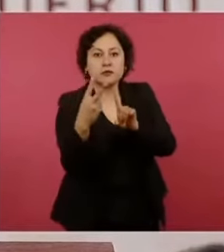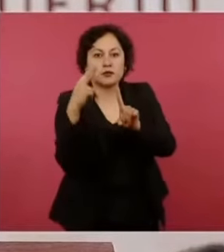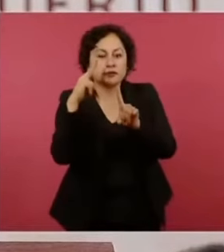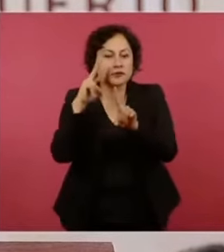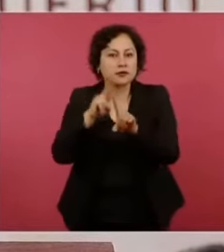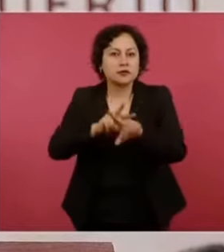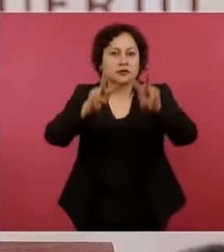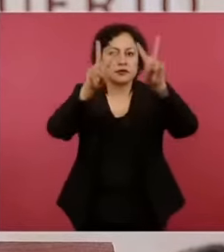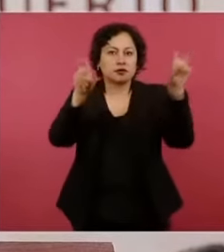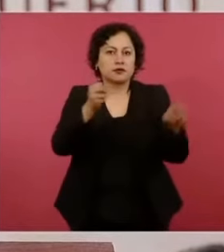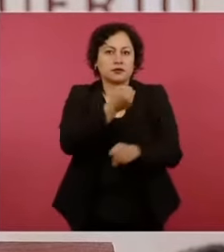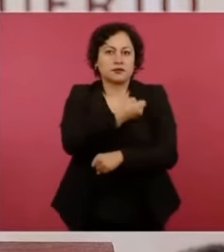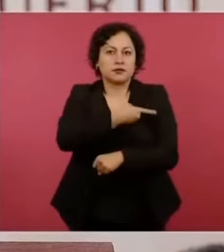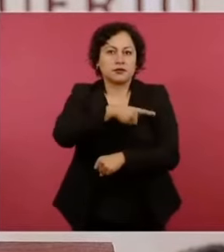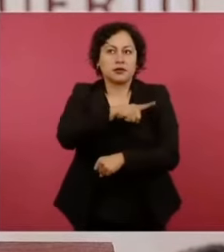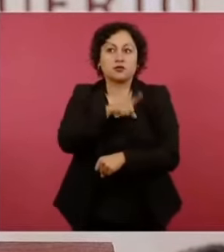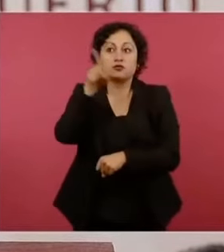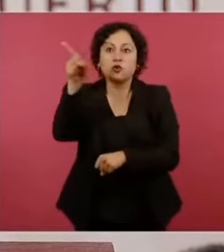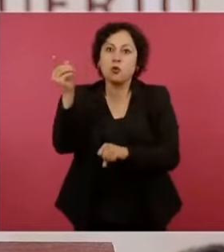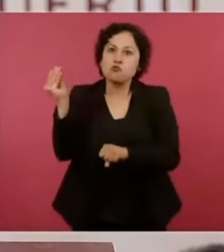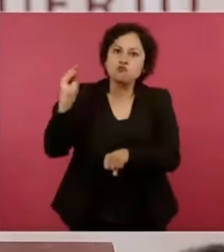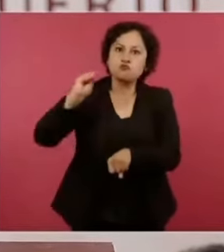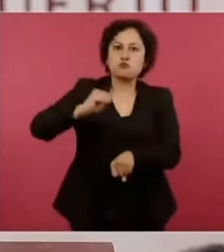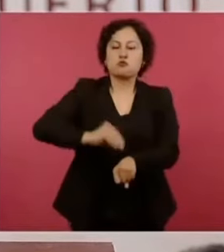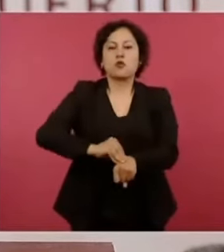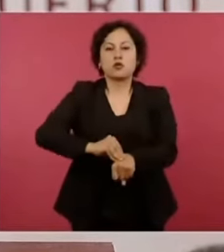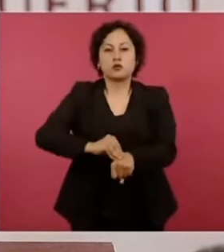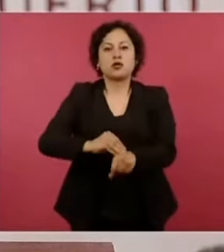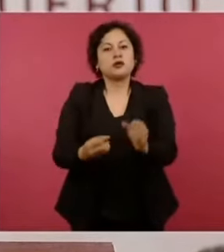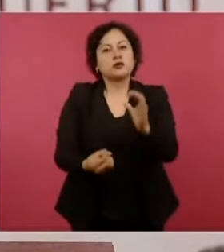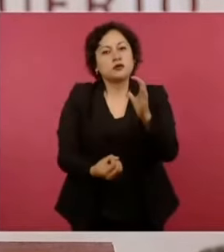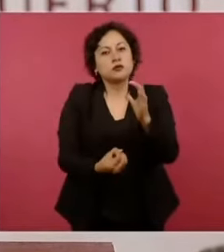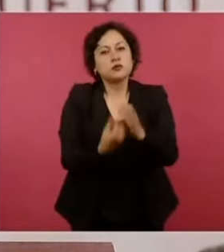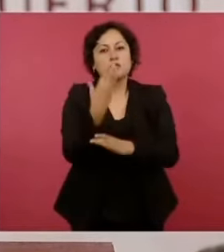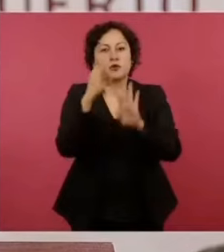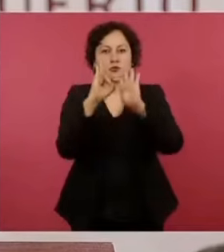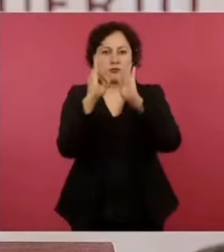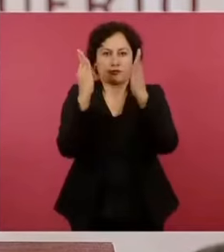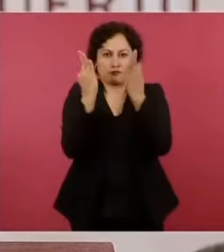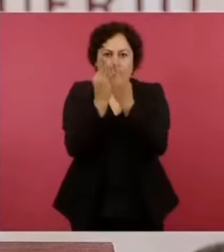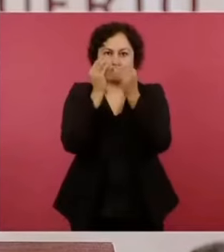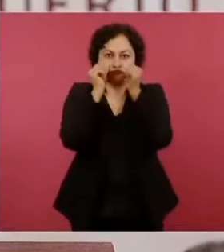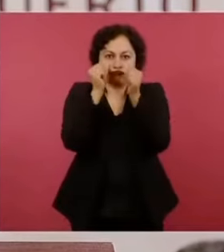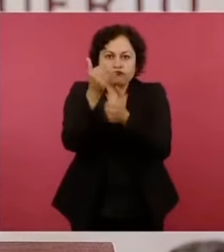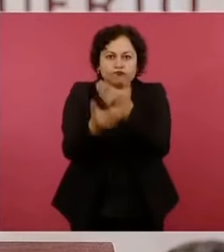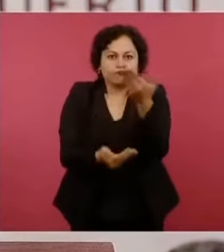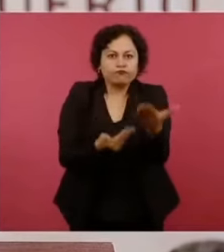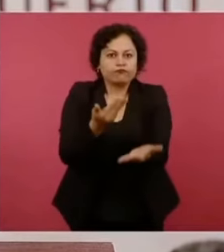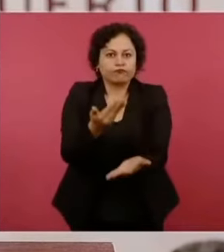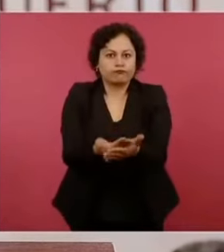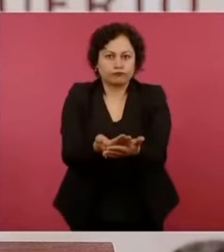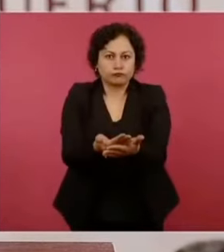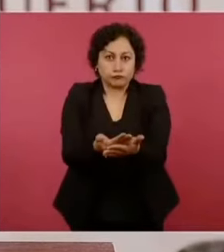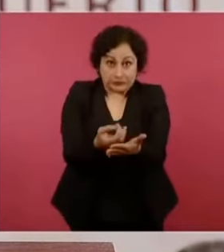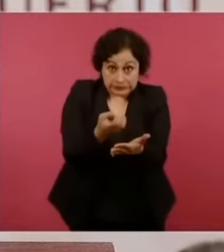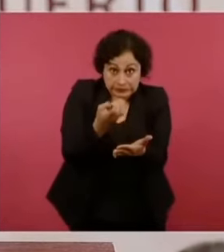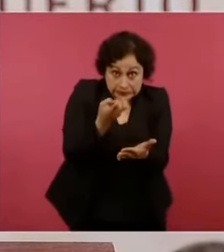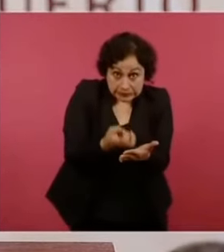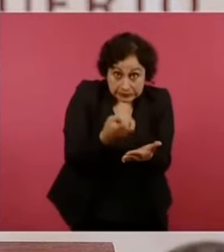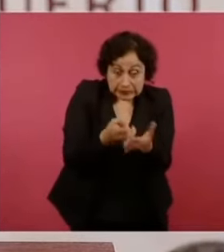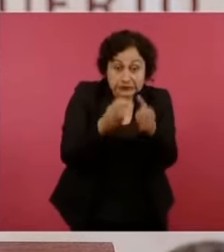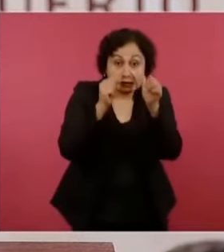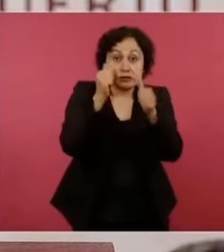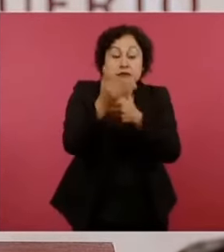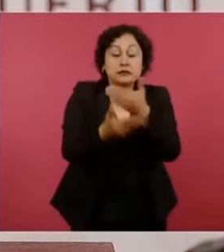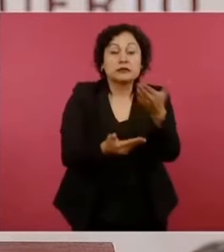salud que lo ha llevado a implementar un nuevo modelo de atención. Ese modelo de atención no es